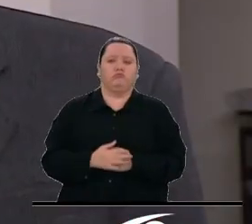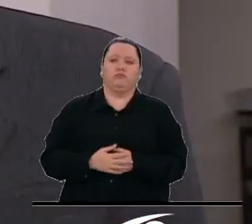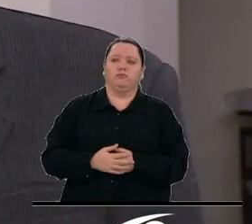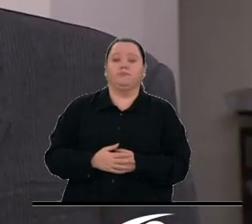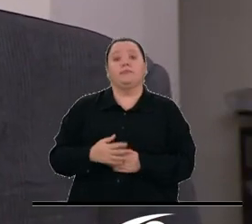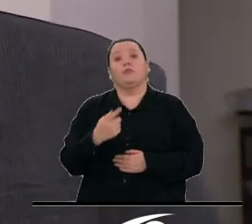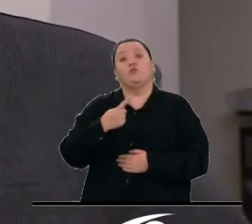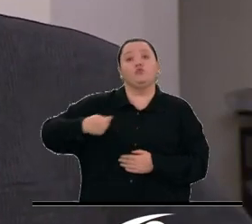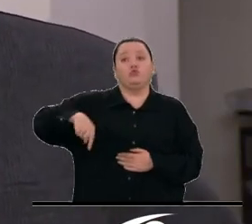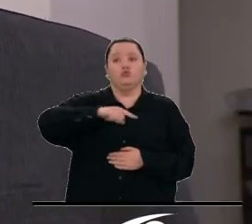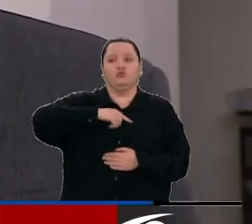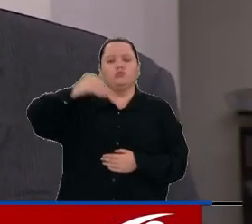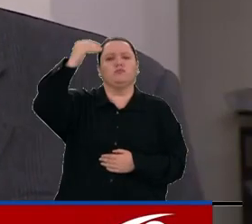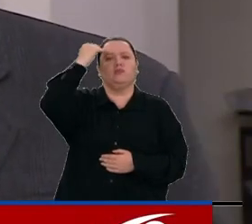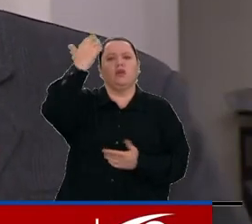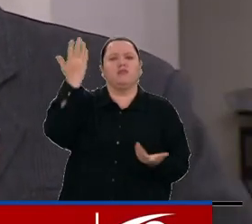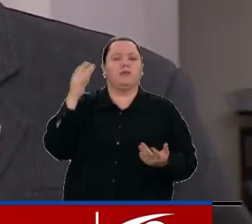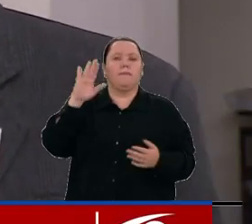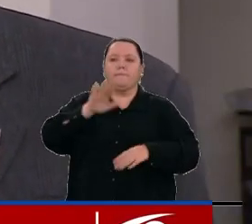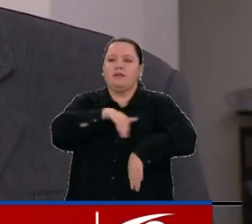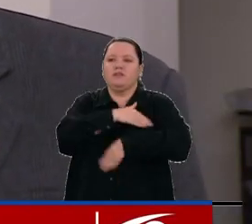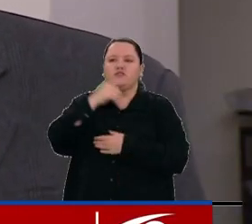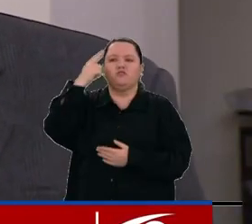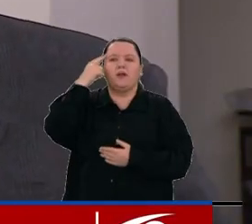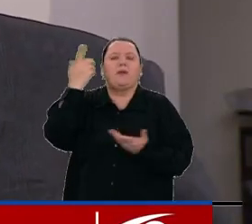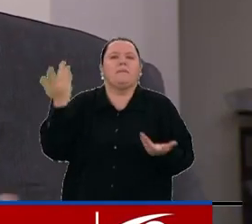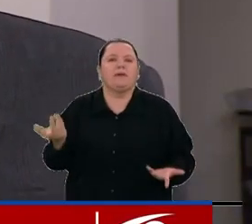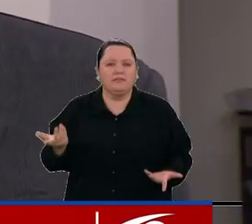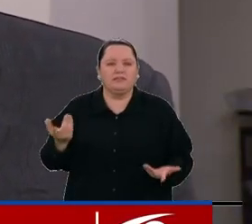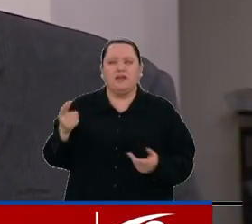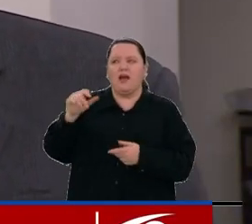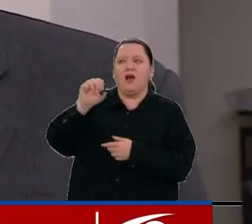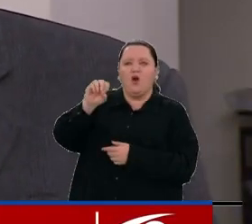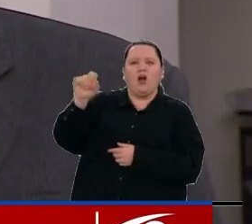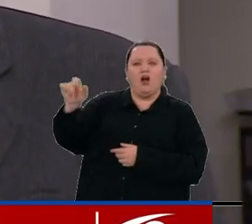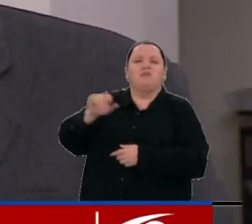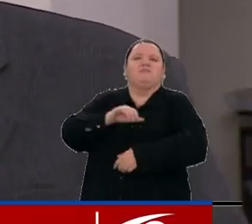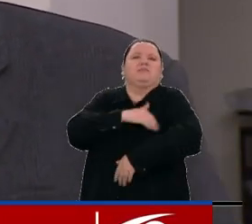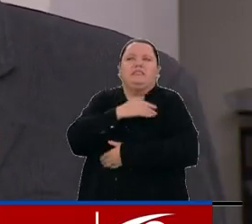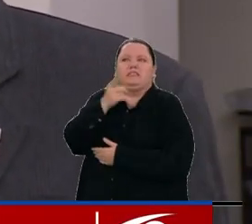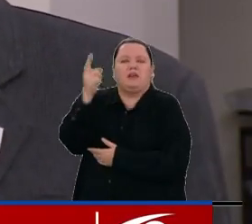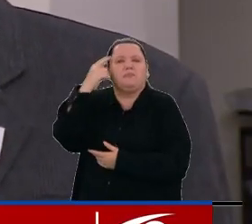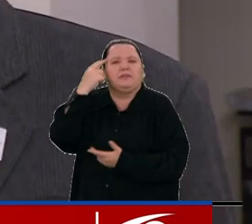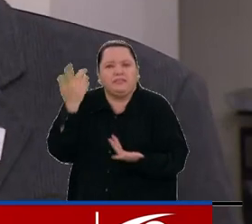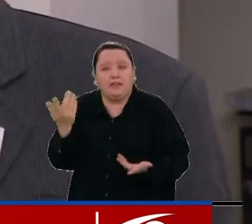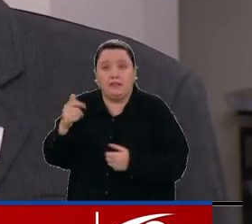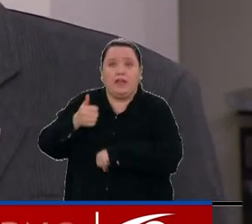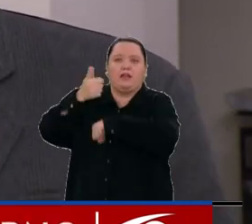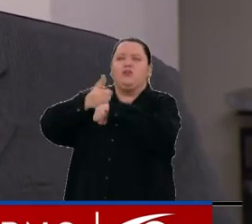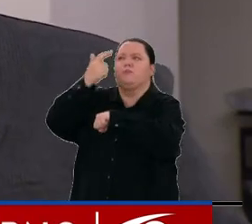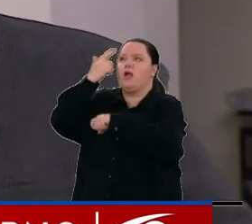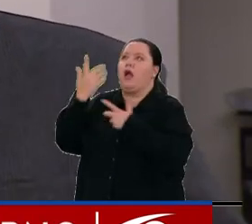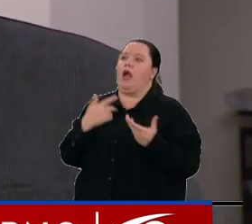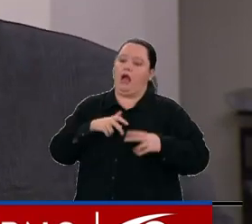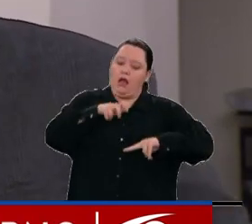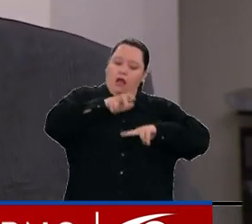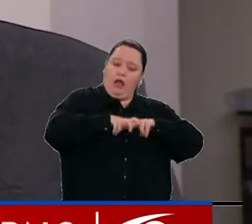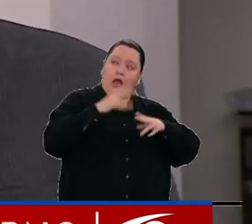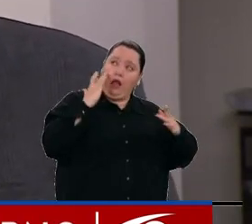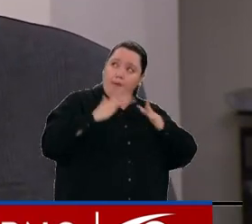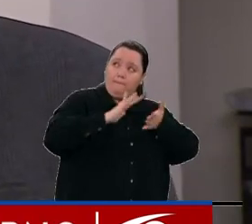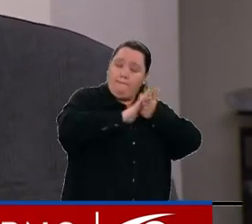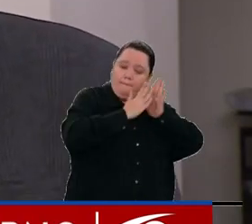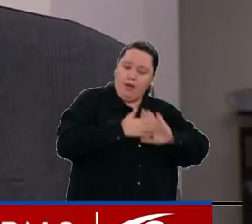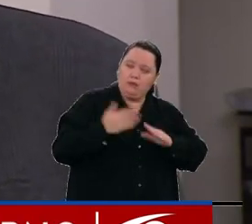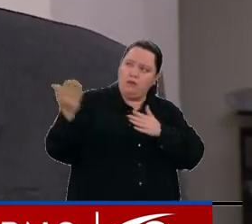Nosotros queremos saber qué está pensando el ministro, está pensando la ministra, qué está pensando el director, para uno saber entonces cómo curul de paz, cómo beneficia o